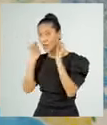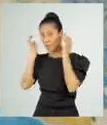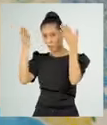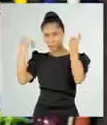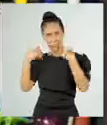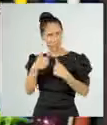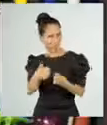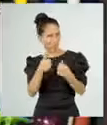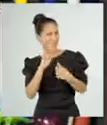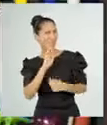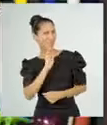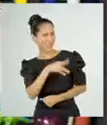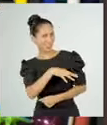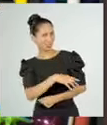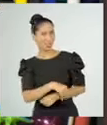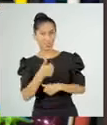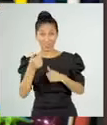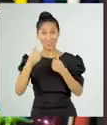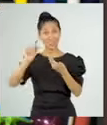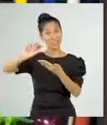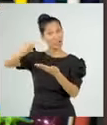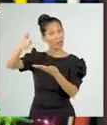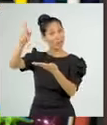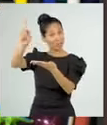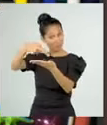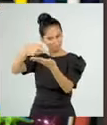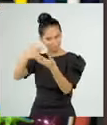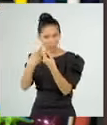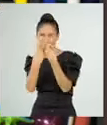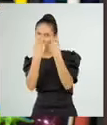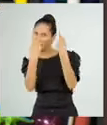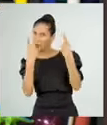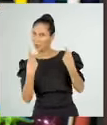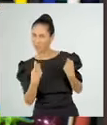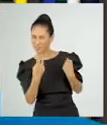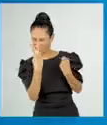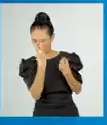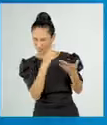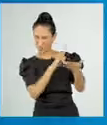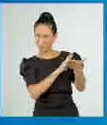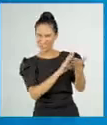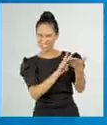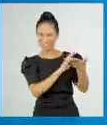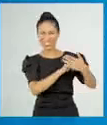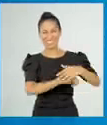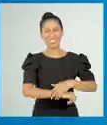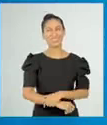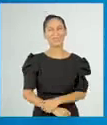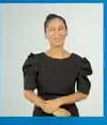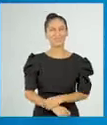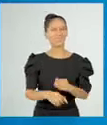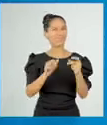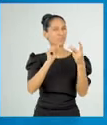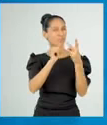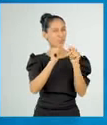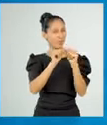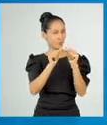respuesta. Aquí acaba de llegarme otra pregunta. Vamos a ver.